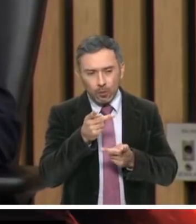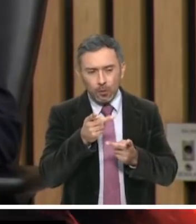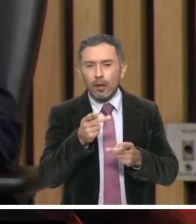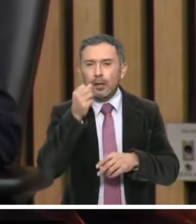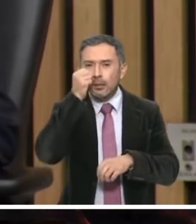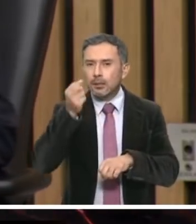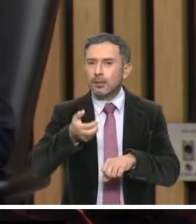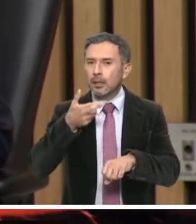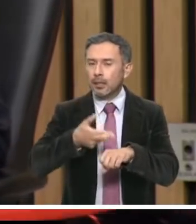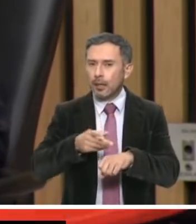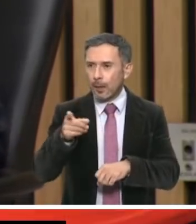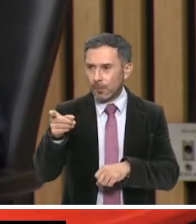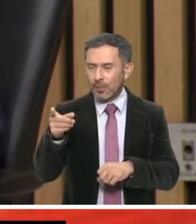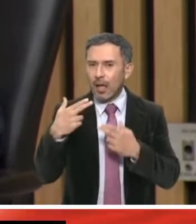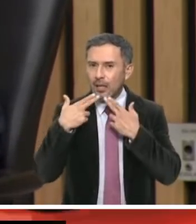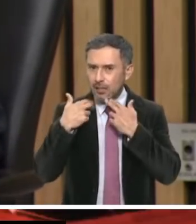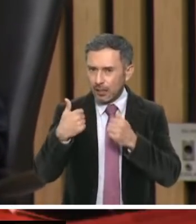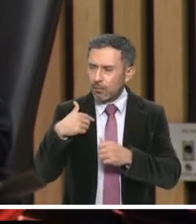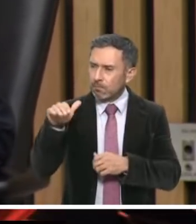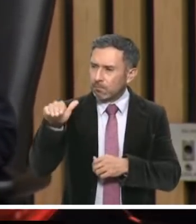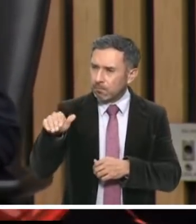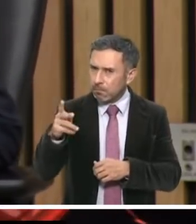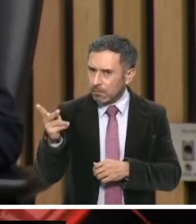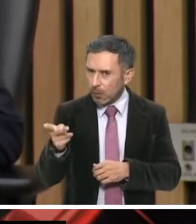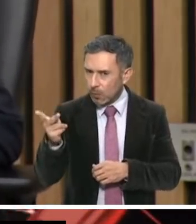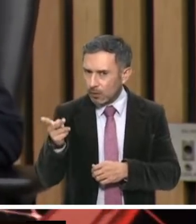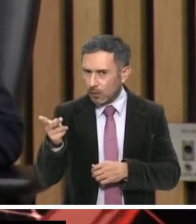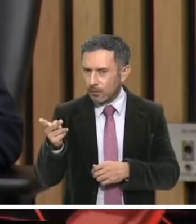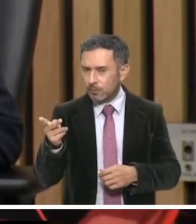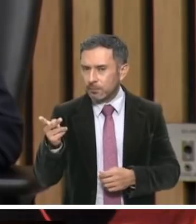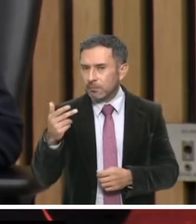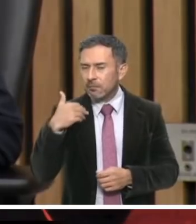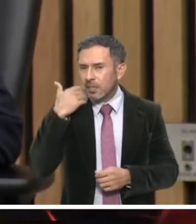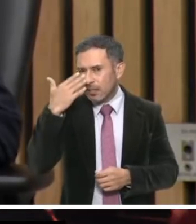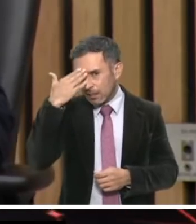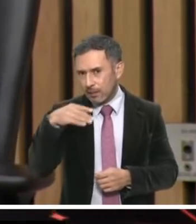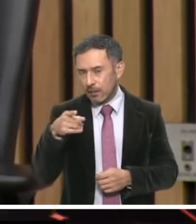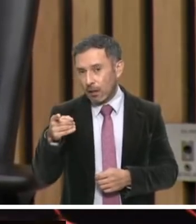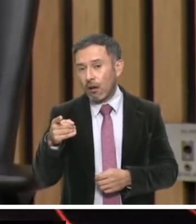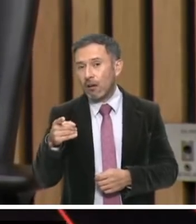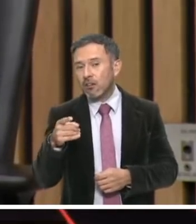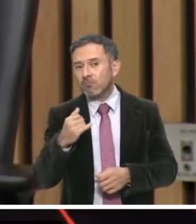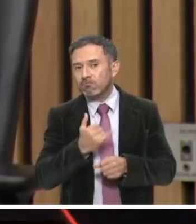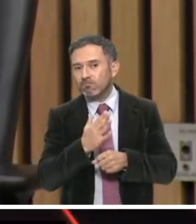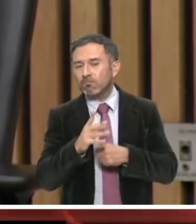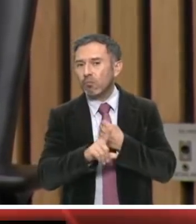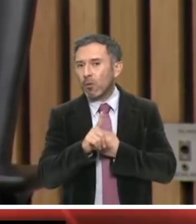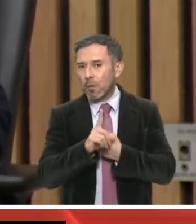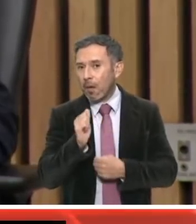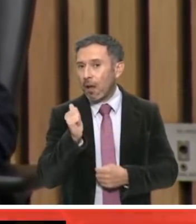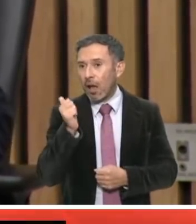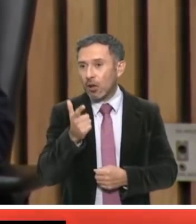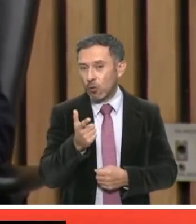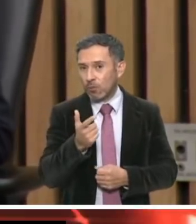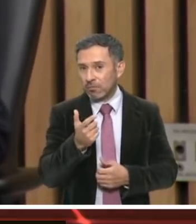la Secretaría de Hacienda para preguntar si existía algún impedimento para que